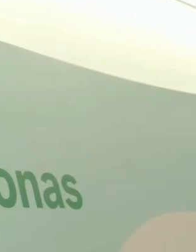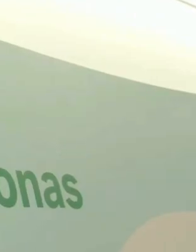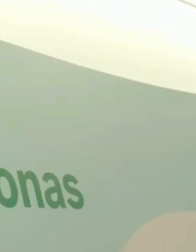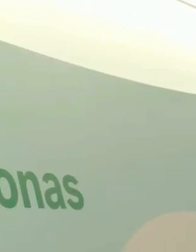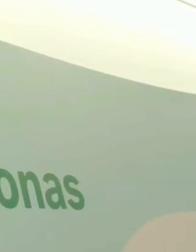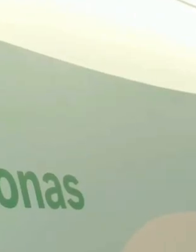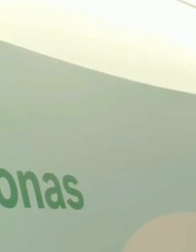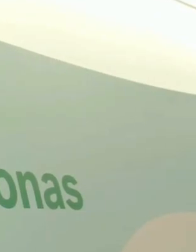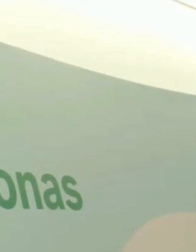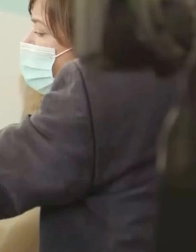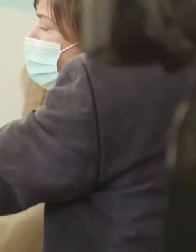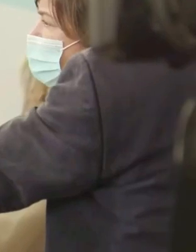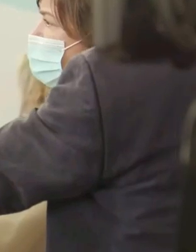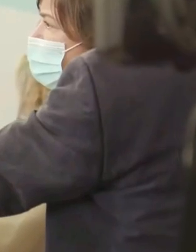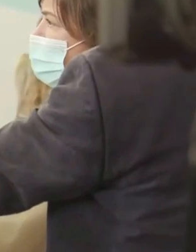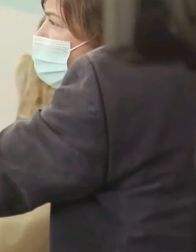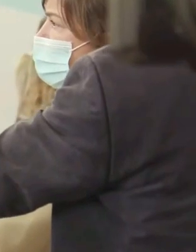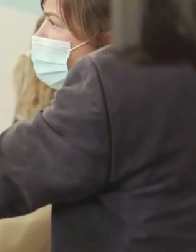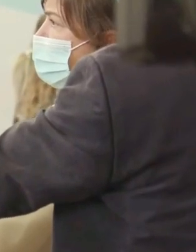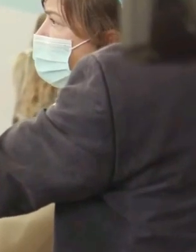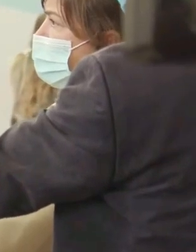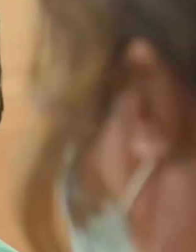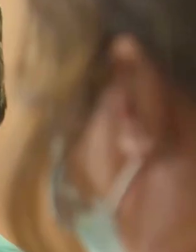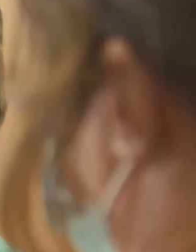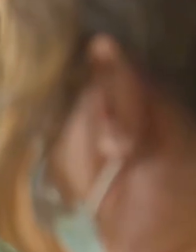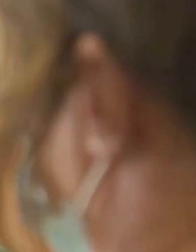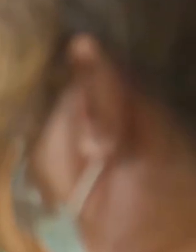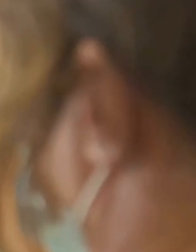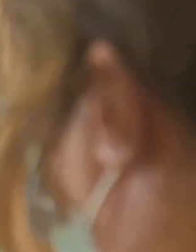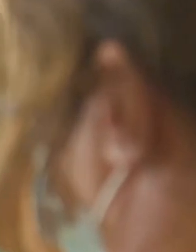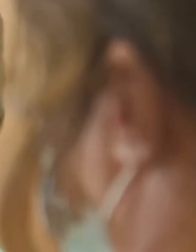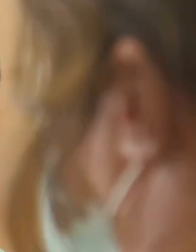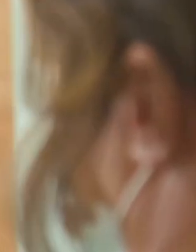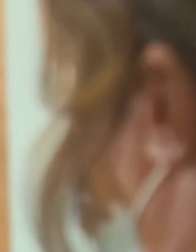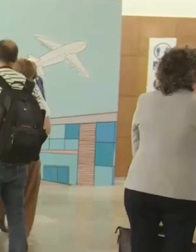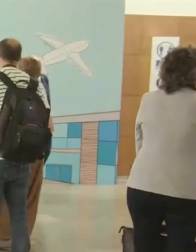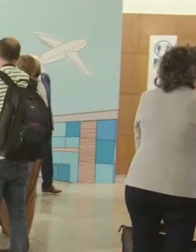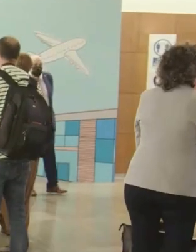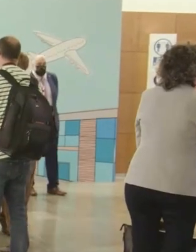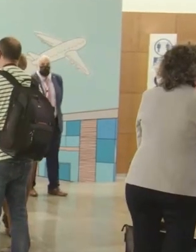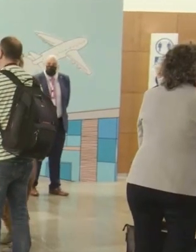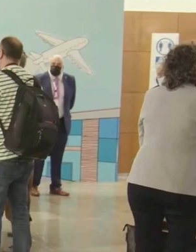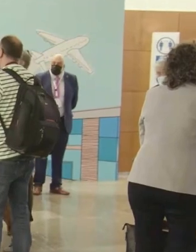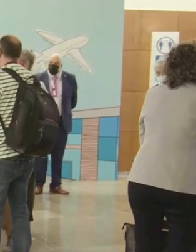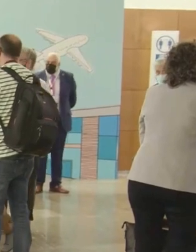El acto fue organizado por el Movimiento Subjetivo de Plena Inclusión y generó mucha expectación.